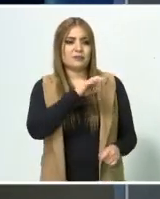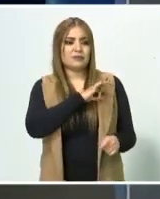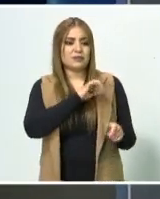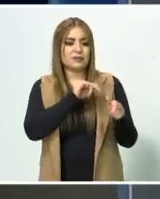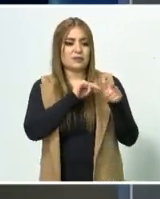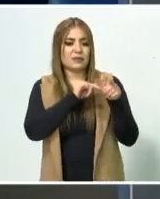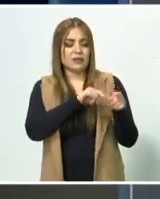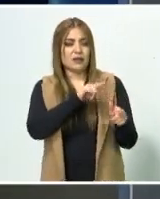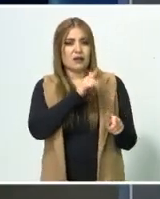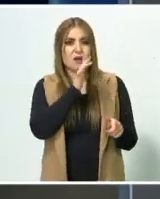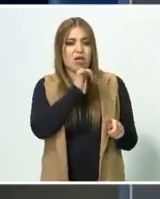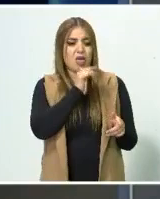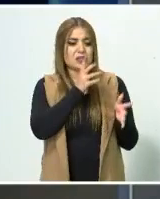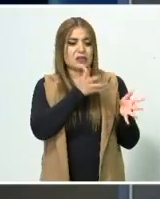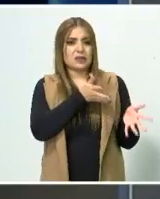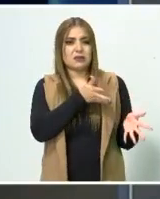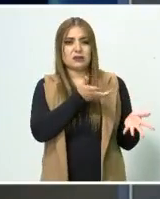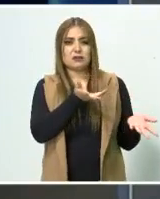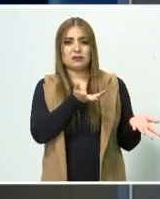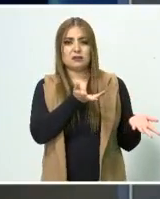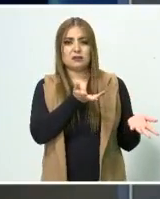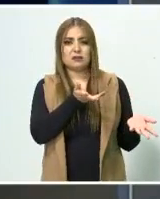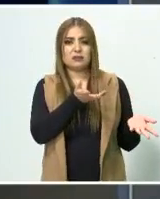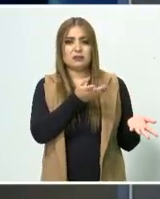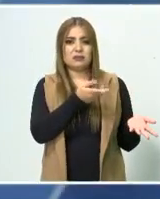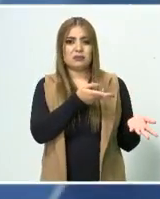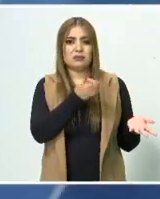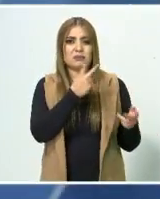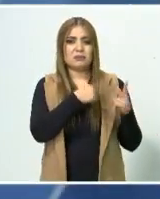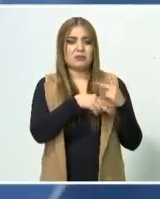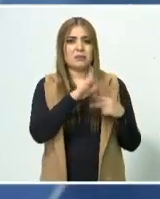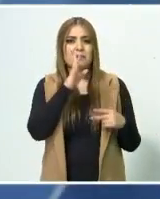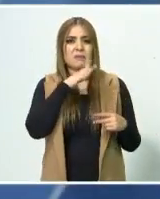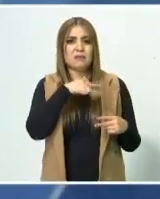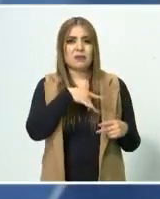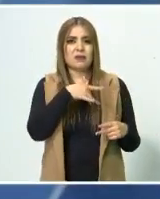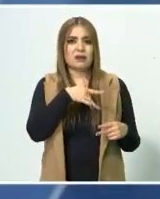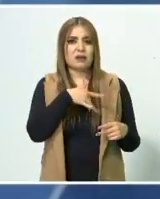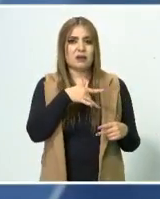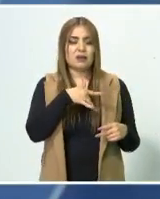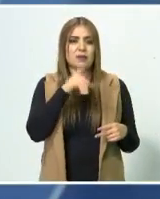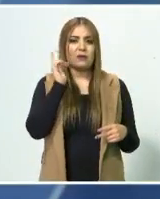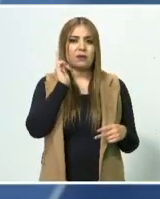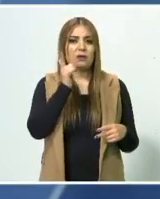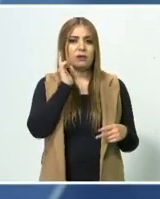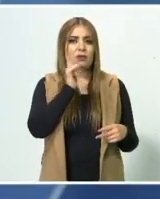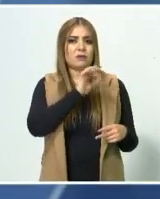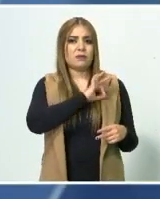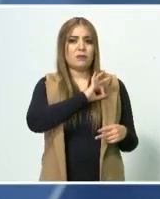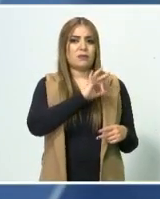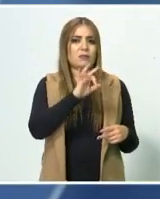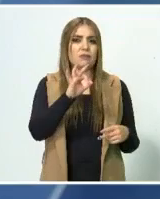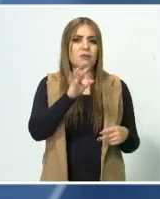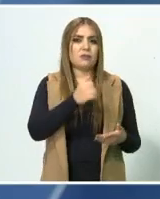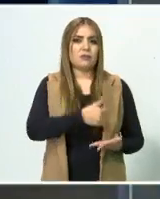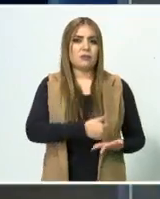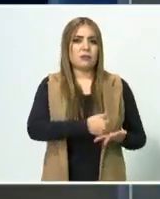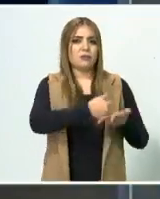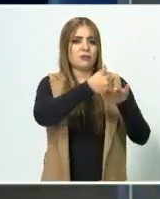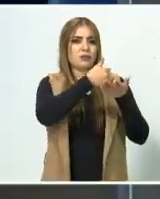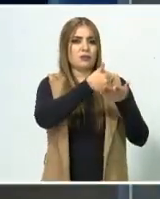porque no puede estar así. Viene muy mal. Ojalá y lo podamos ayudar.